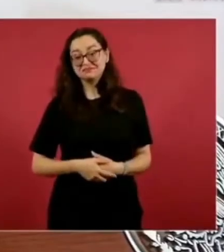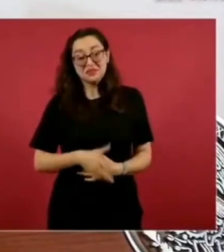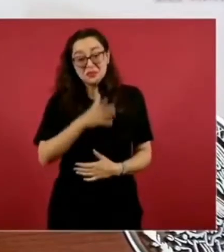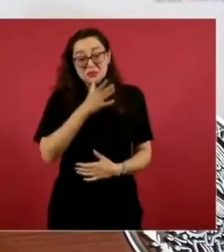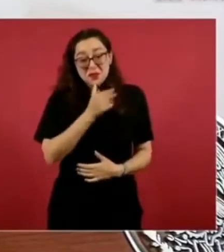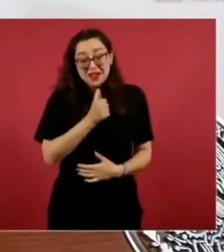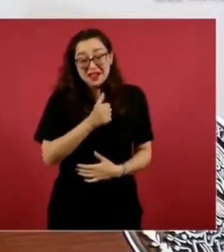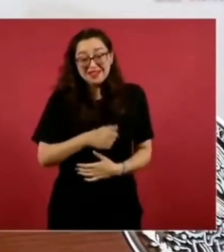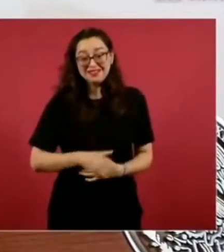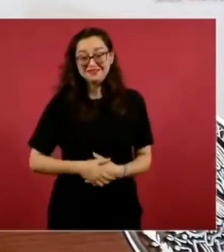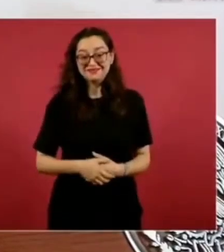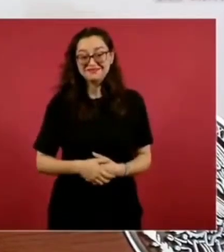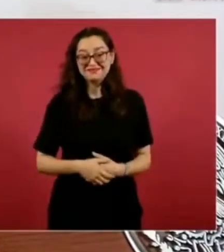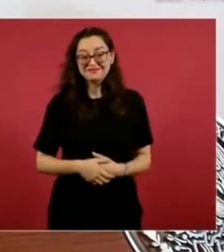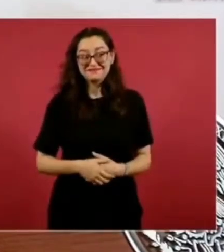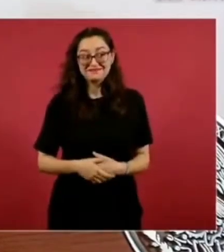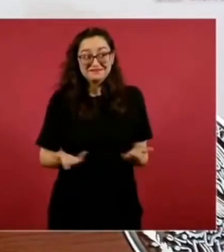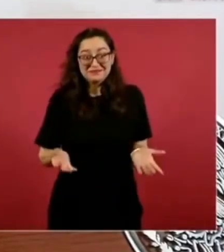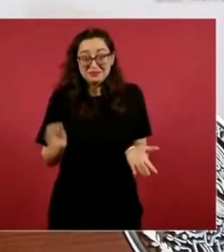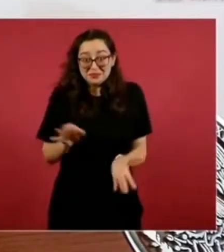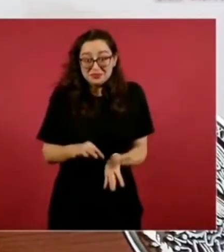sencillamente no se puede.